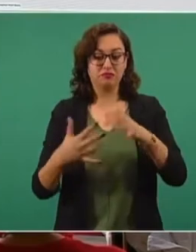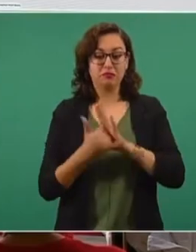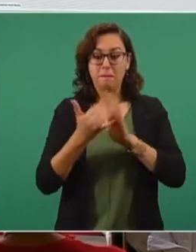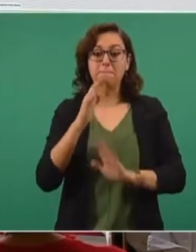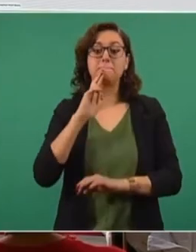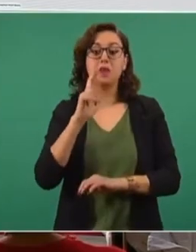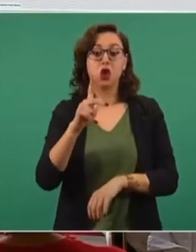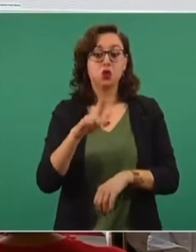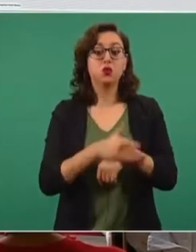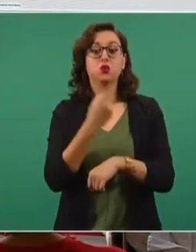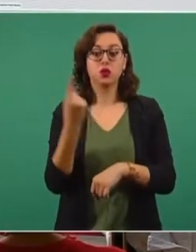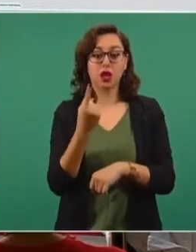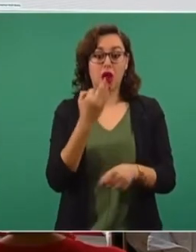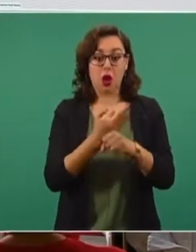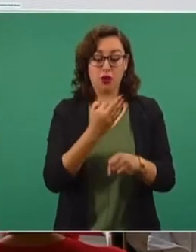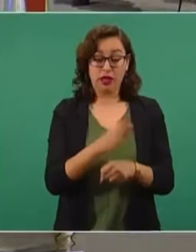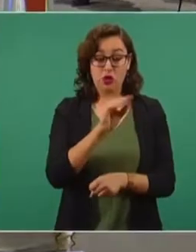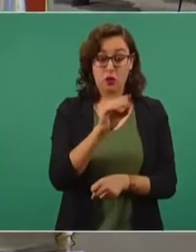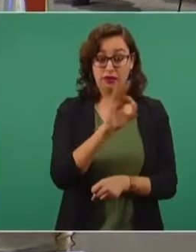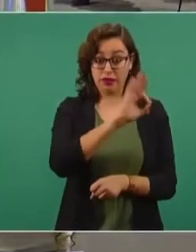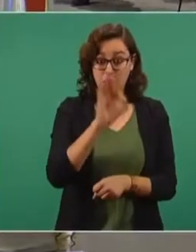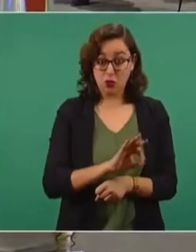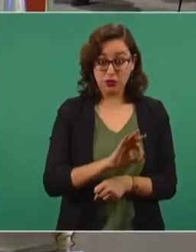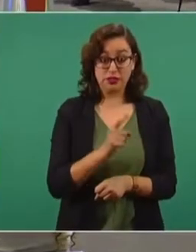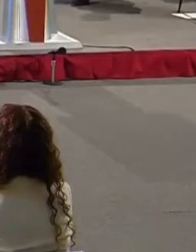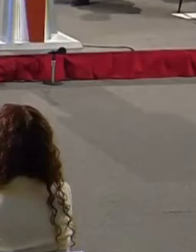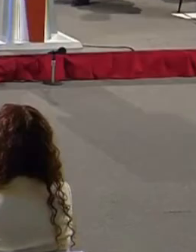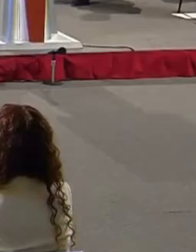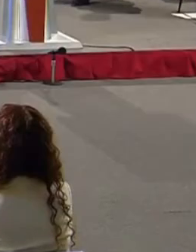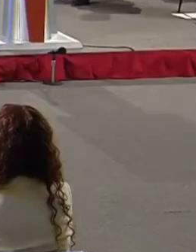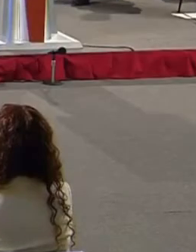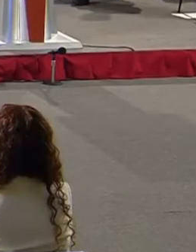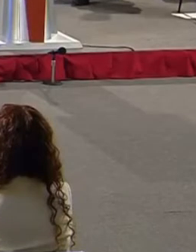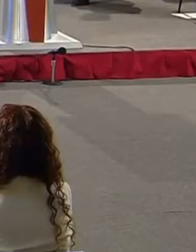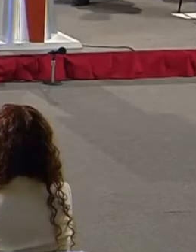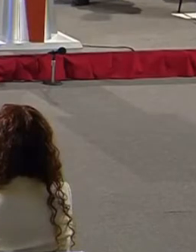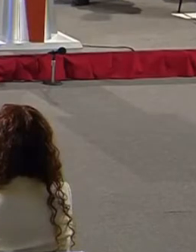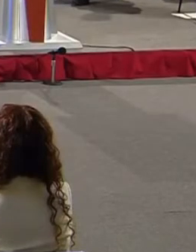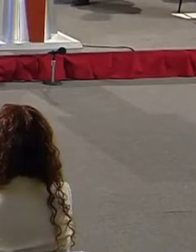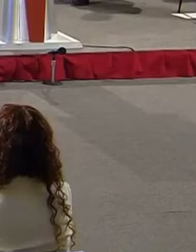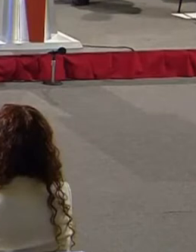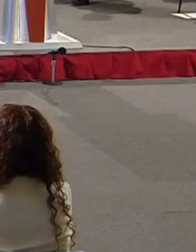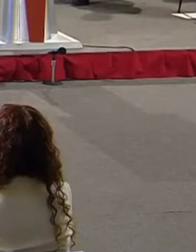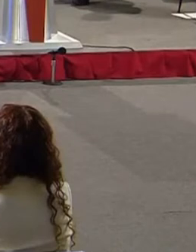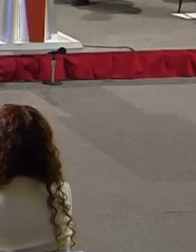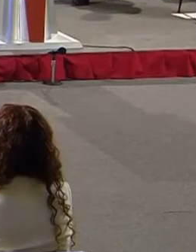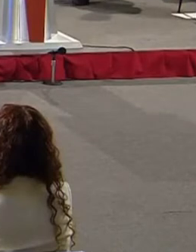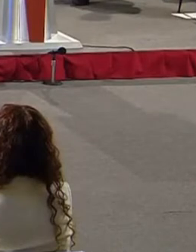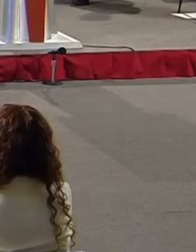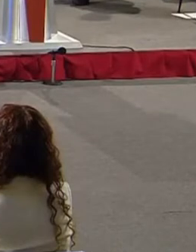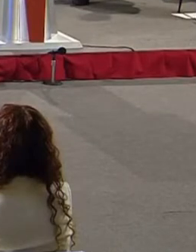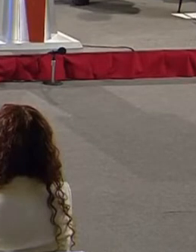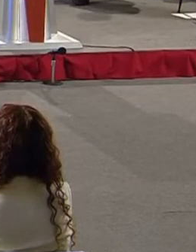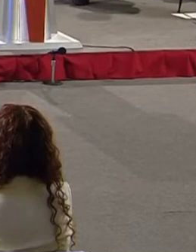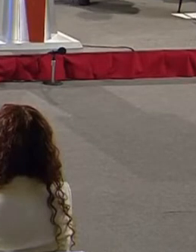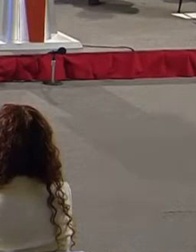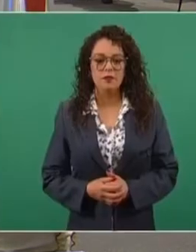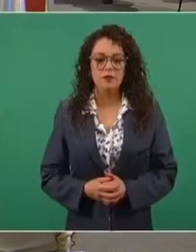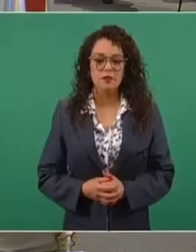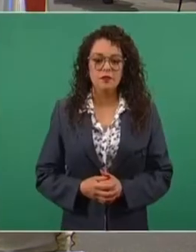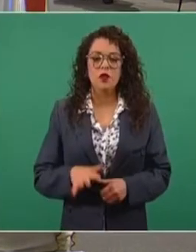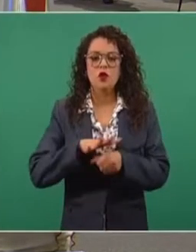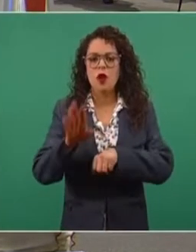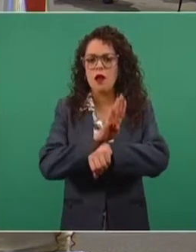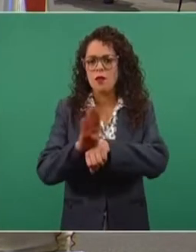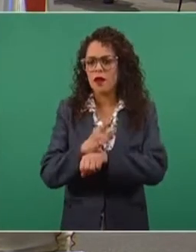ciento del combustible que hoy produce la refinería de Salamanca y que produce la propia refinería de Tula. ¿Qué beneficio va a